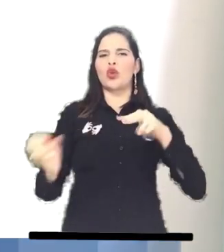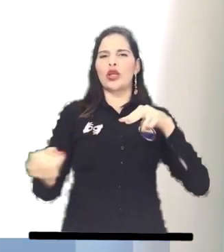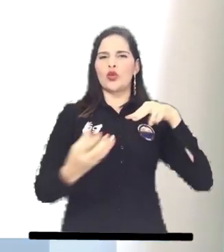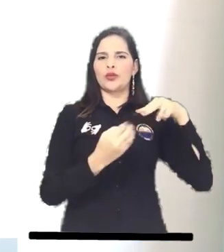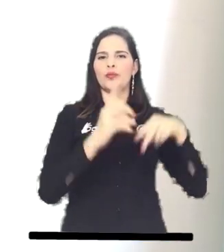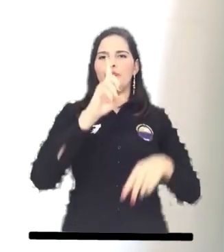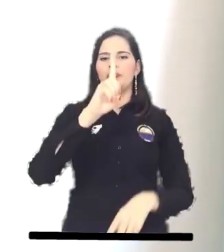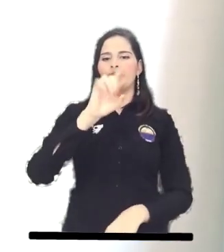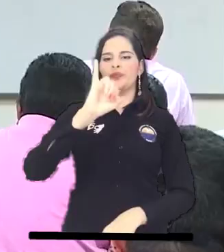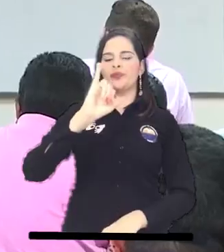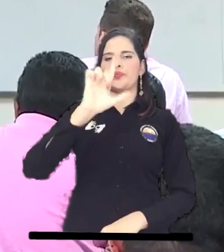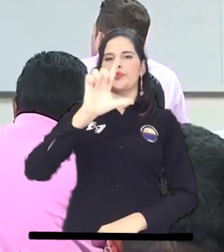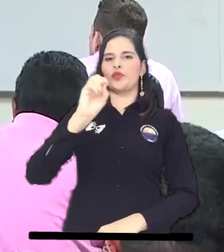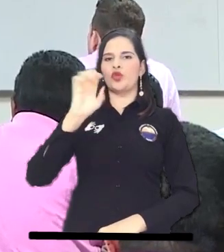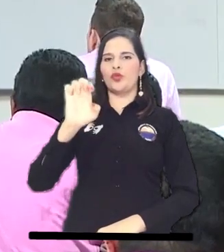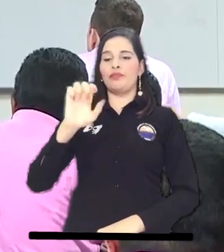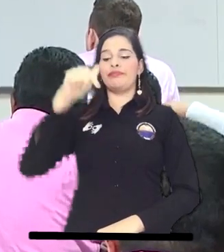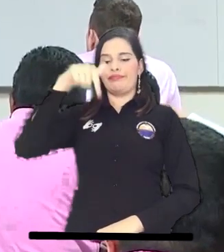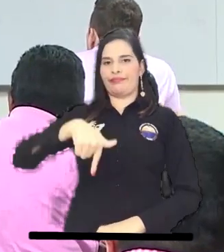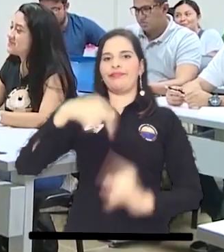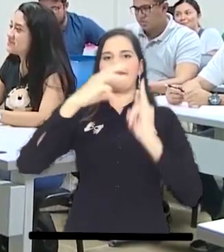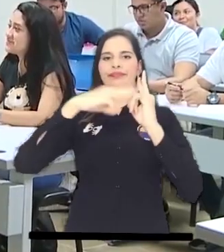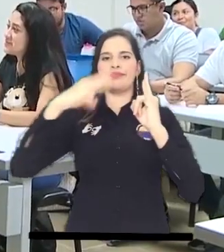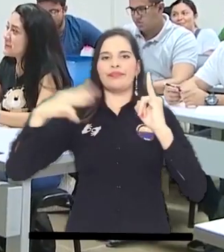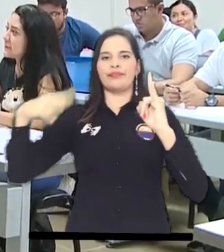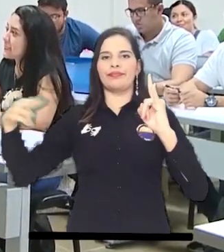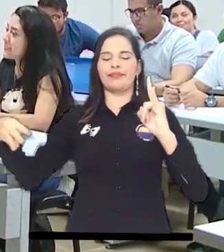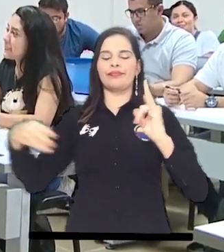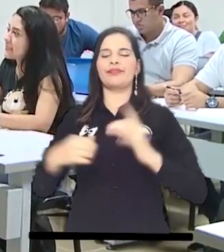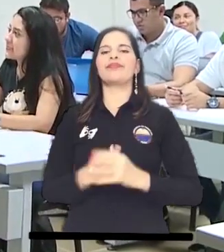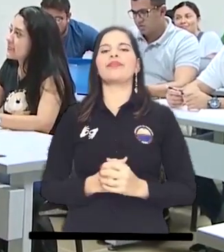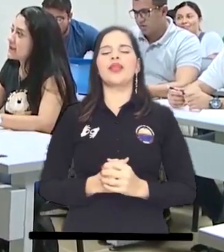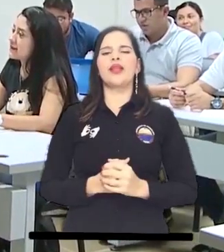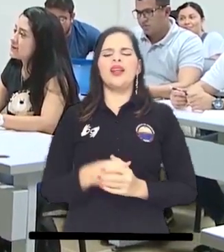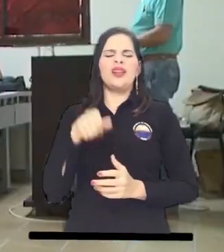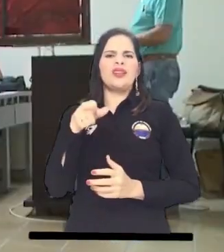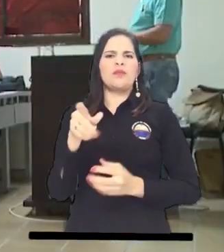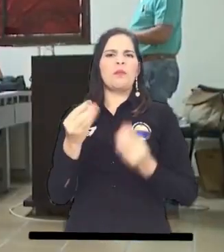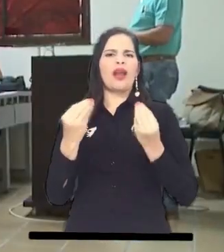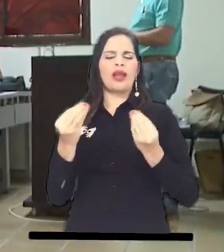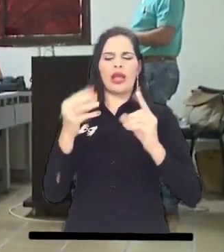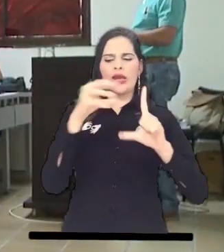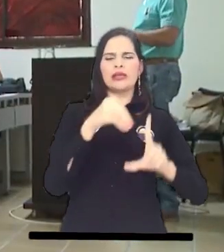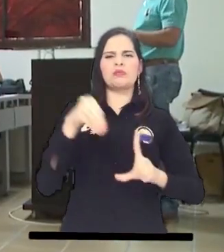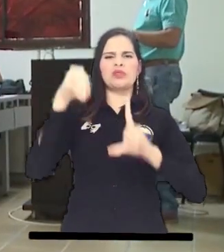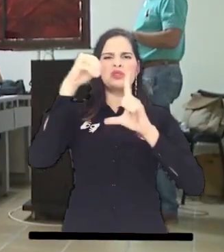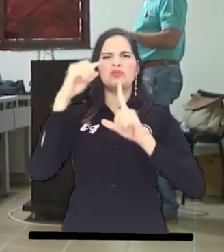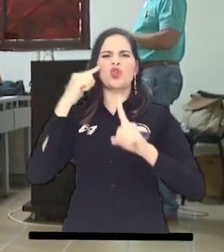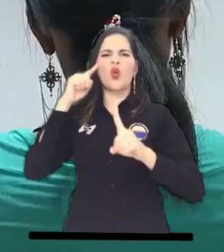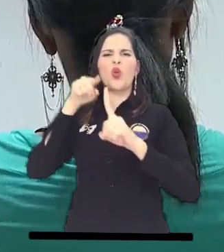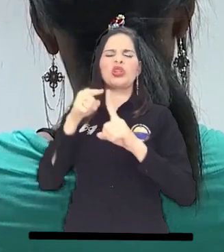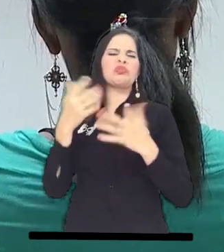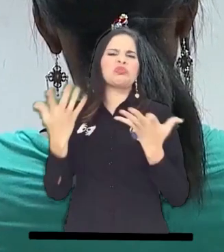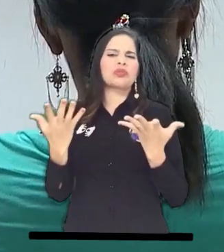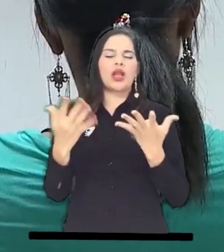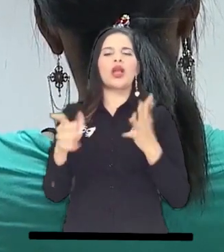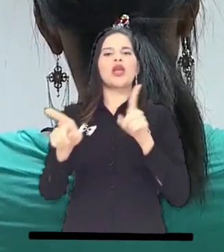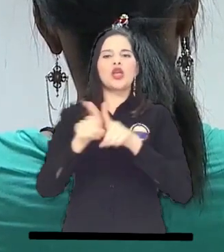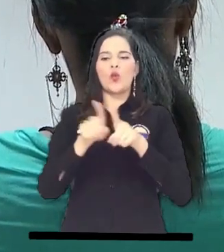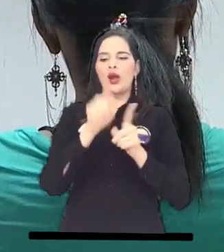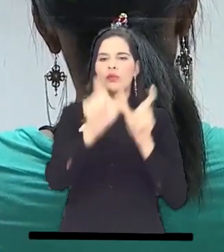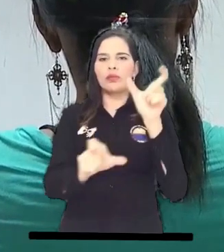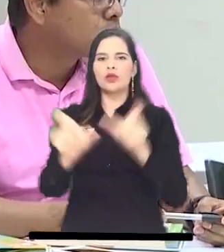DILOE de la Universidad de Magdalena, lo que se busca sembrar con esta